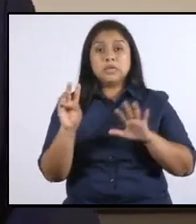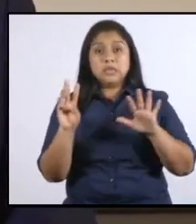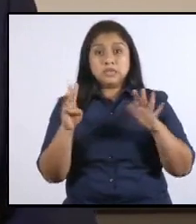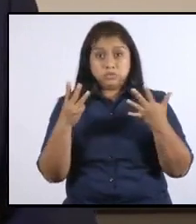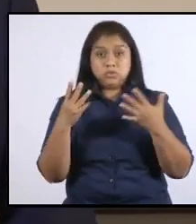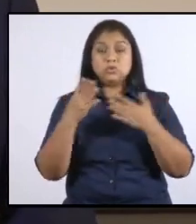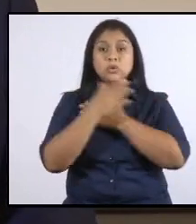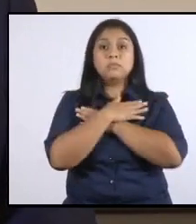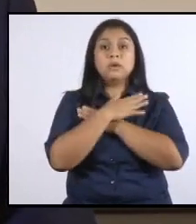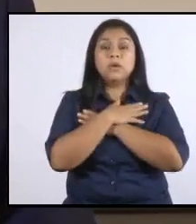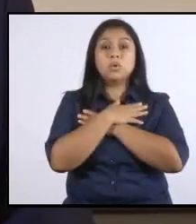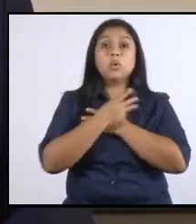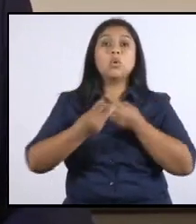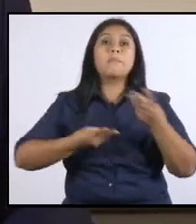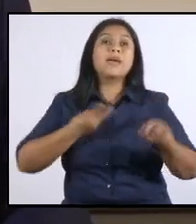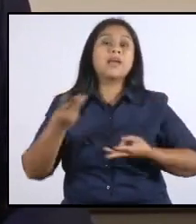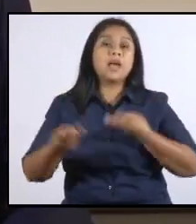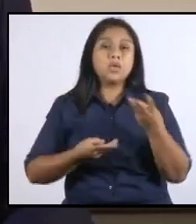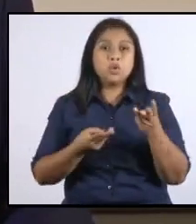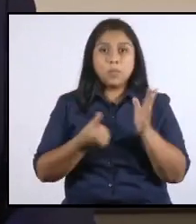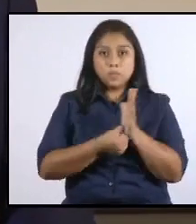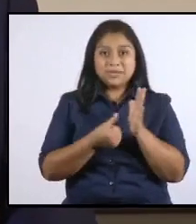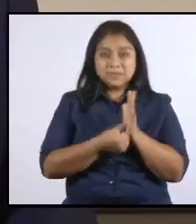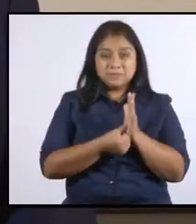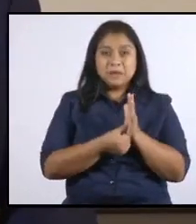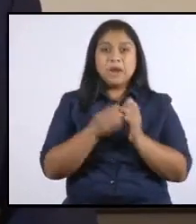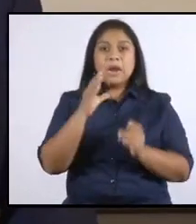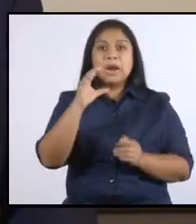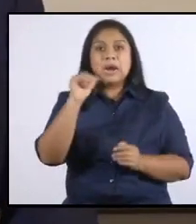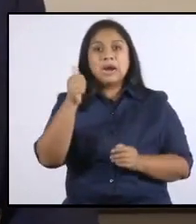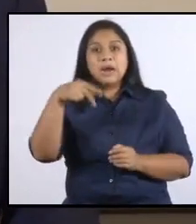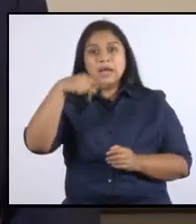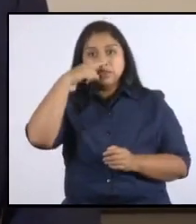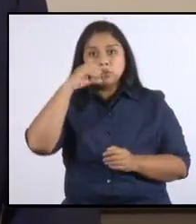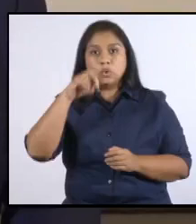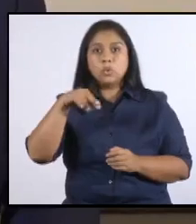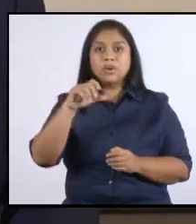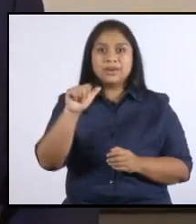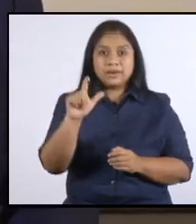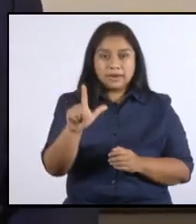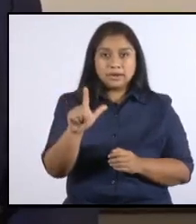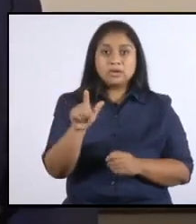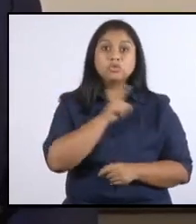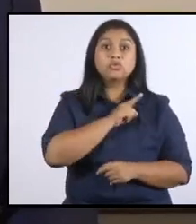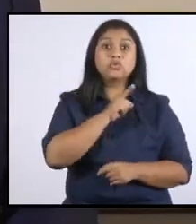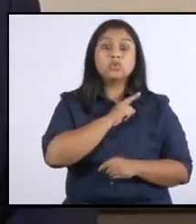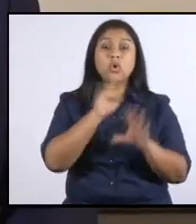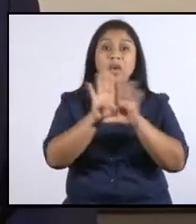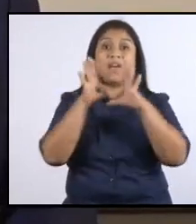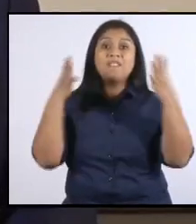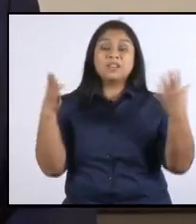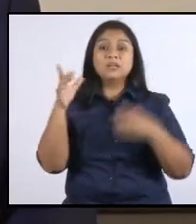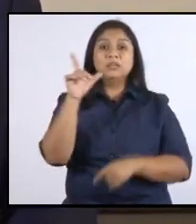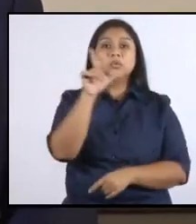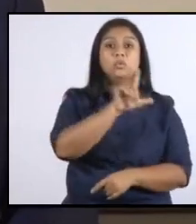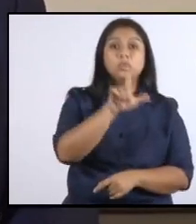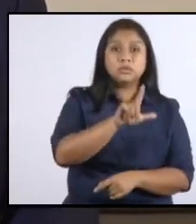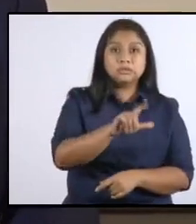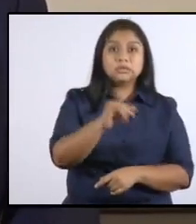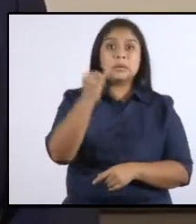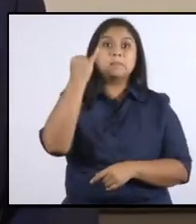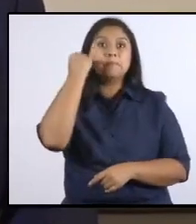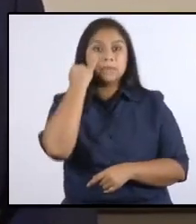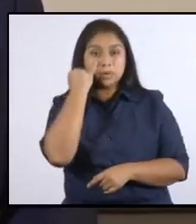los mercados cantonales y municipales sólo podrán abrir los días lunes, miércoles y jueves,